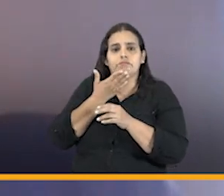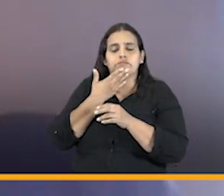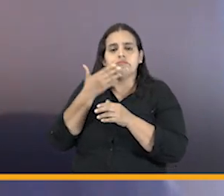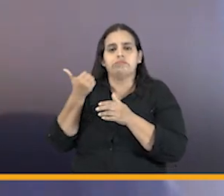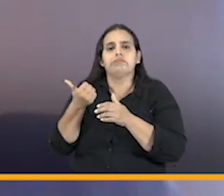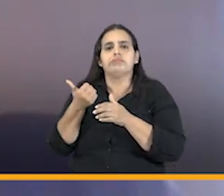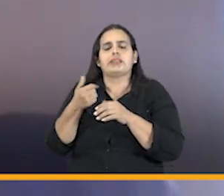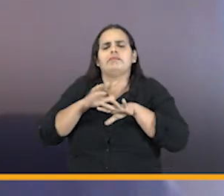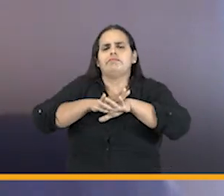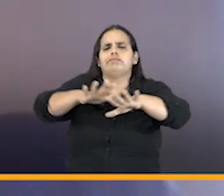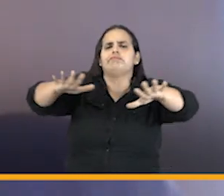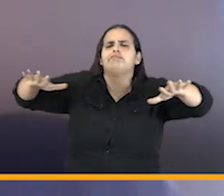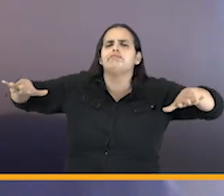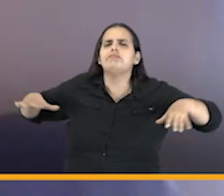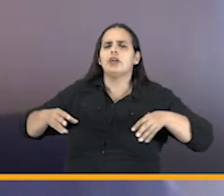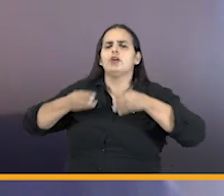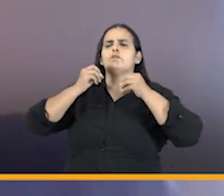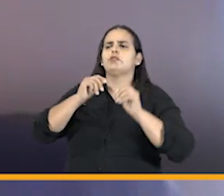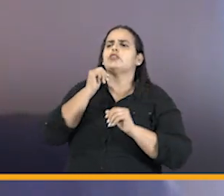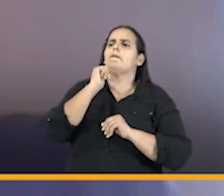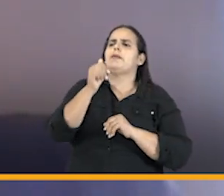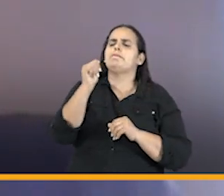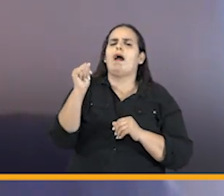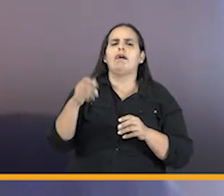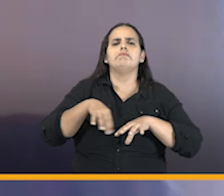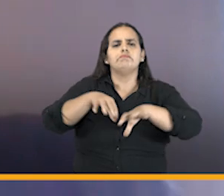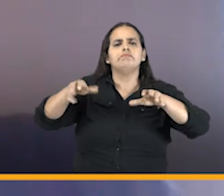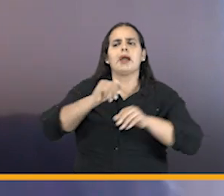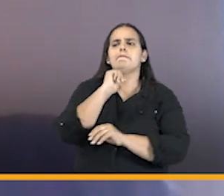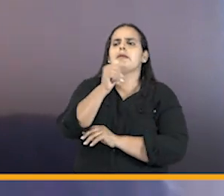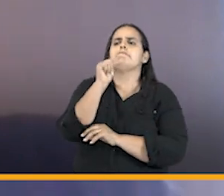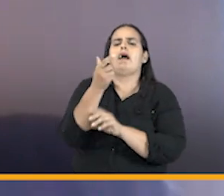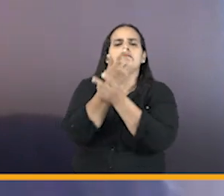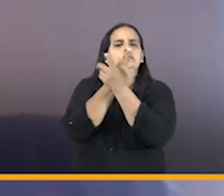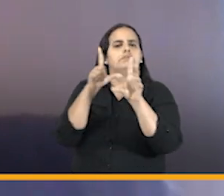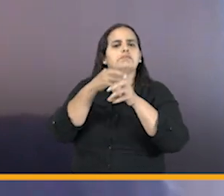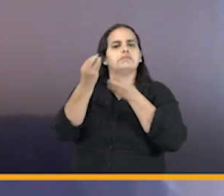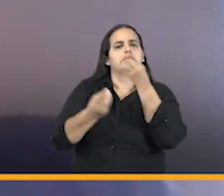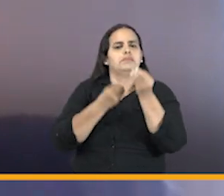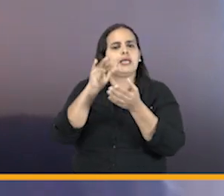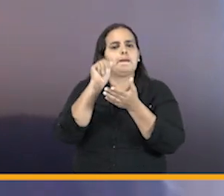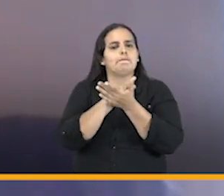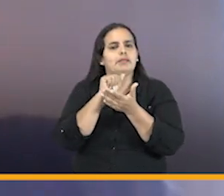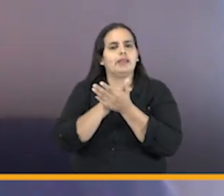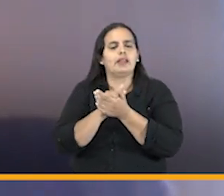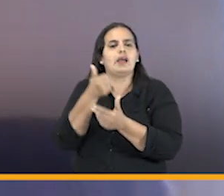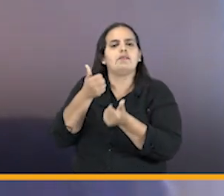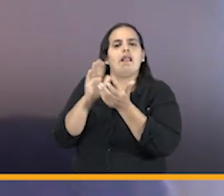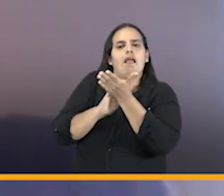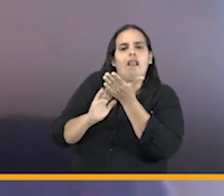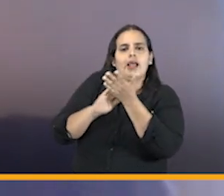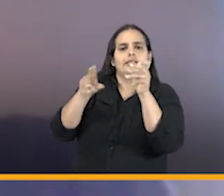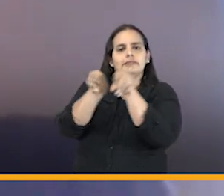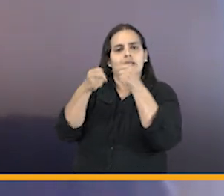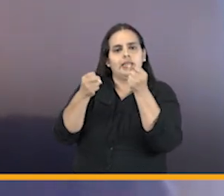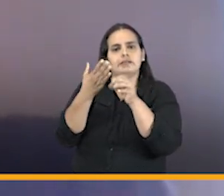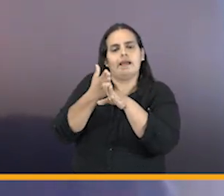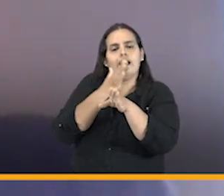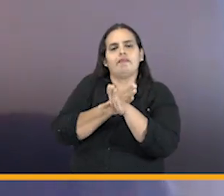un amplio margen de autonomía y ello especialmente en materia de prevención del daño